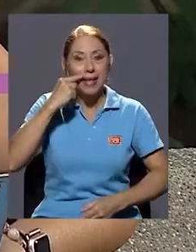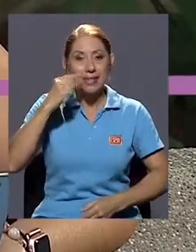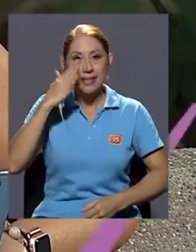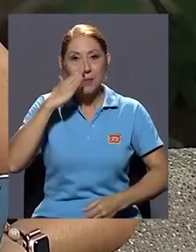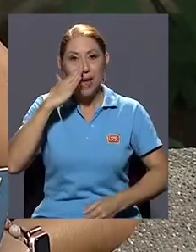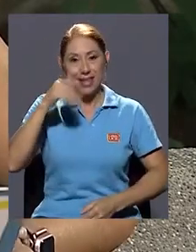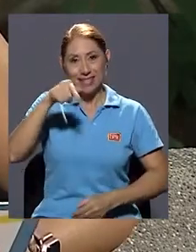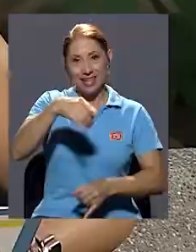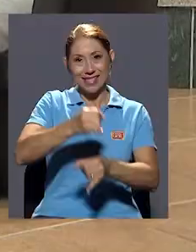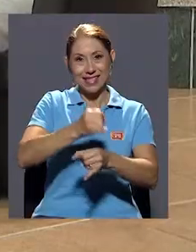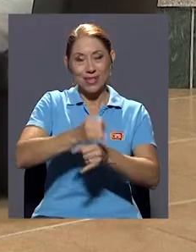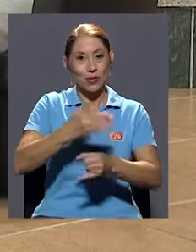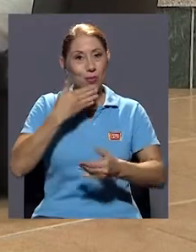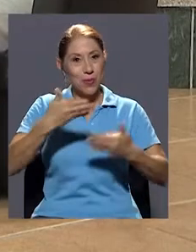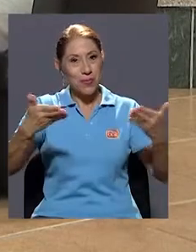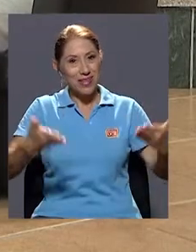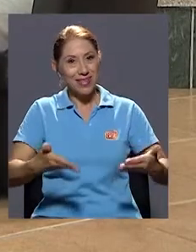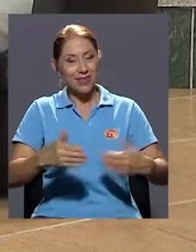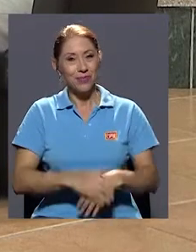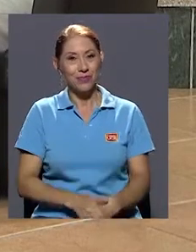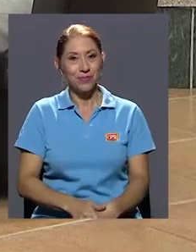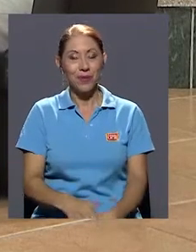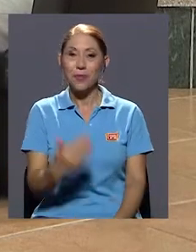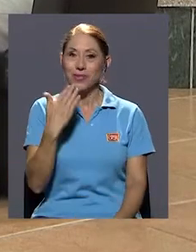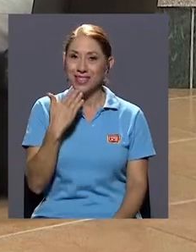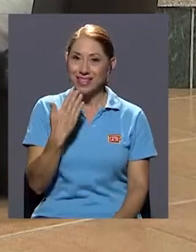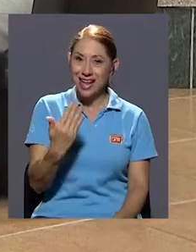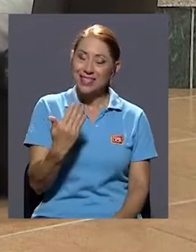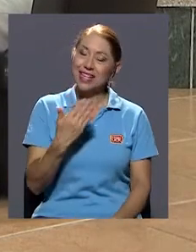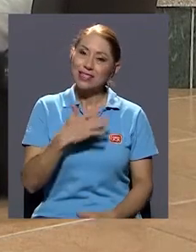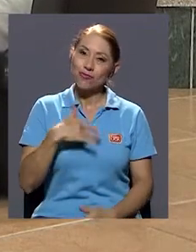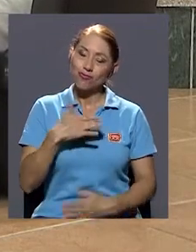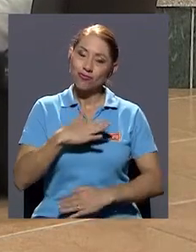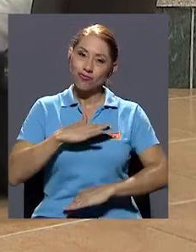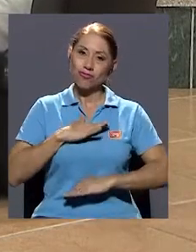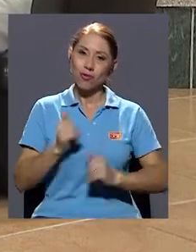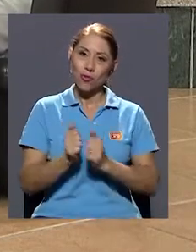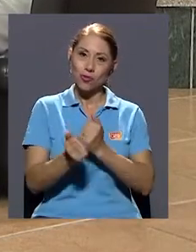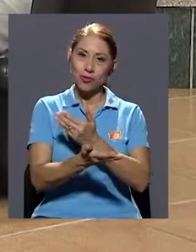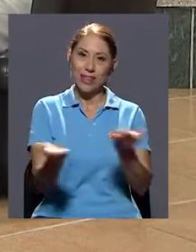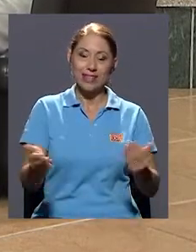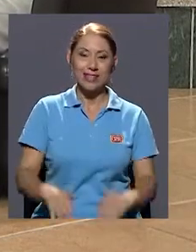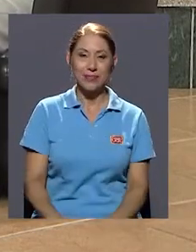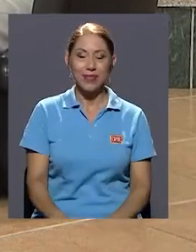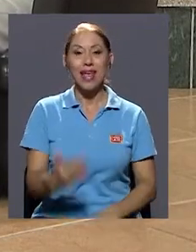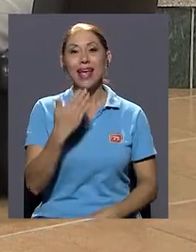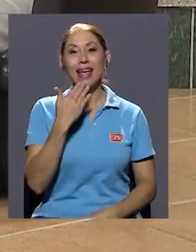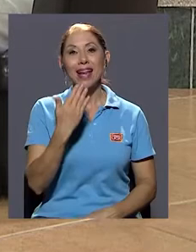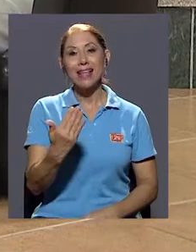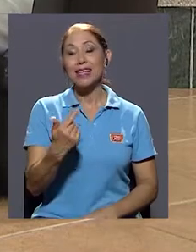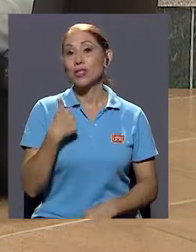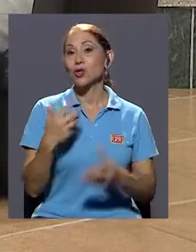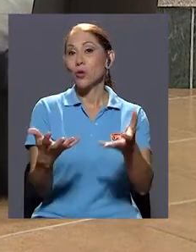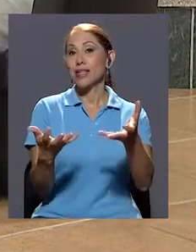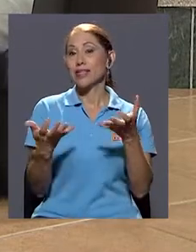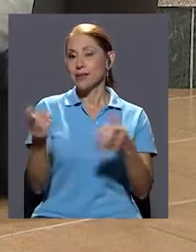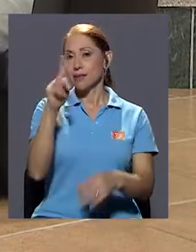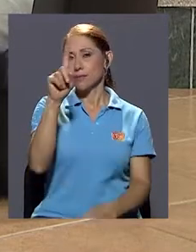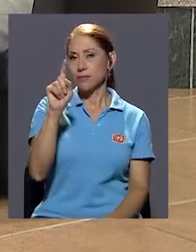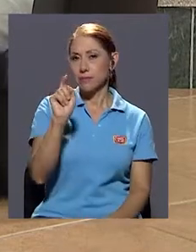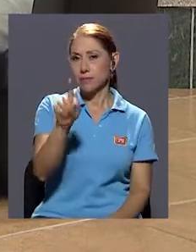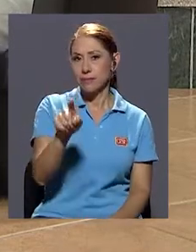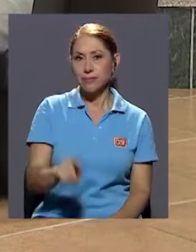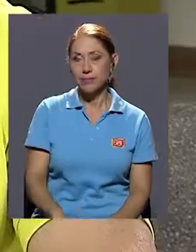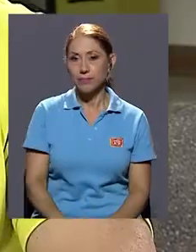Madres en este instituto. Bienvenido, don Mariano. Muchas gracias, complacido de estar con ustedes. Muchas gracias. Tal vez yo quisiera iniciar la primera